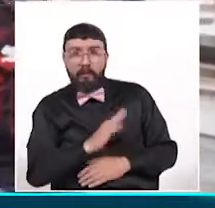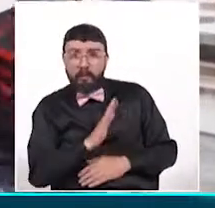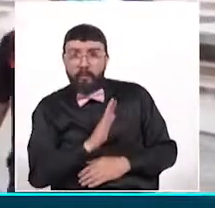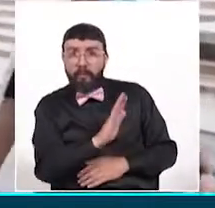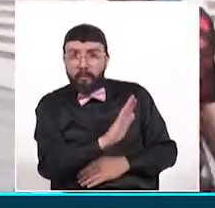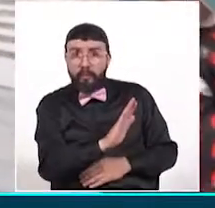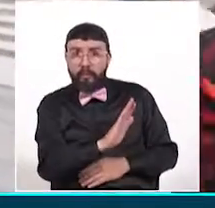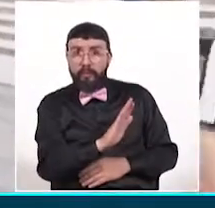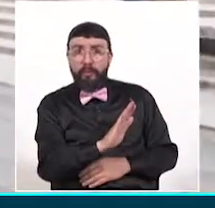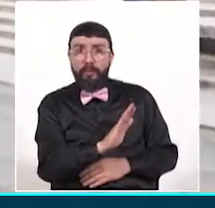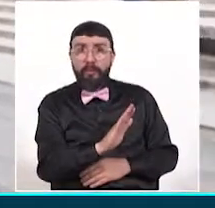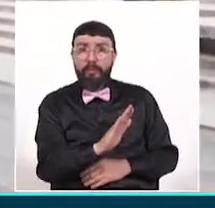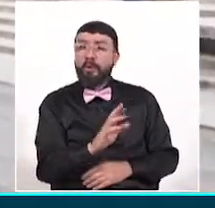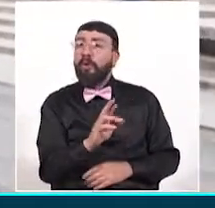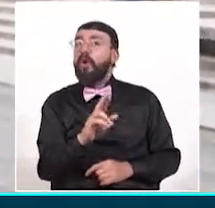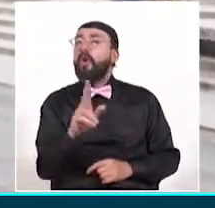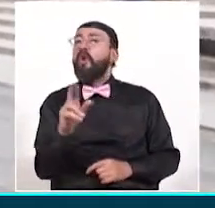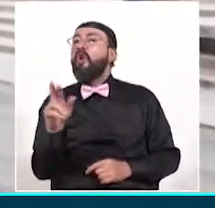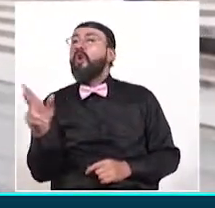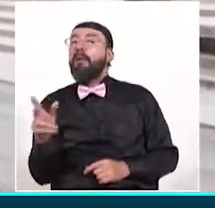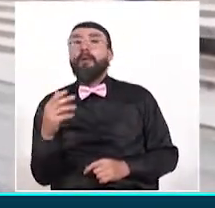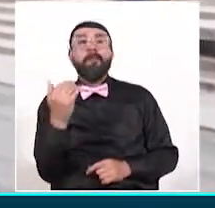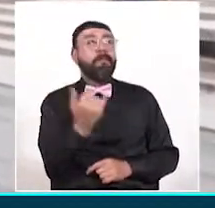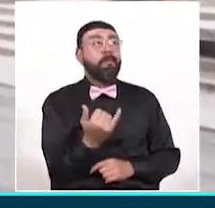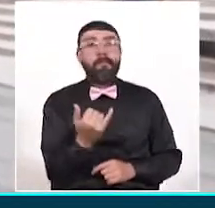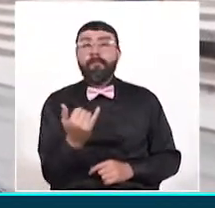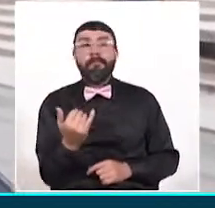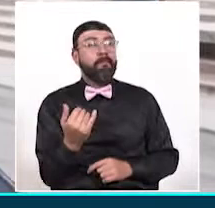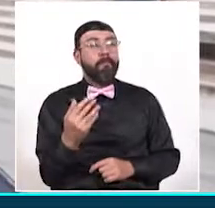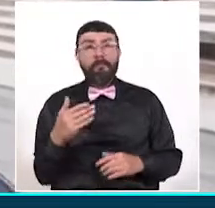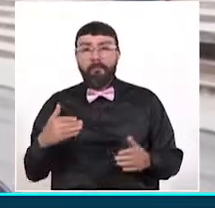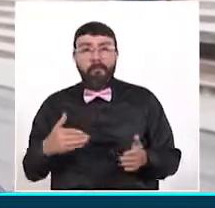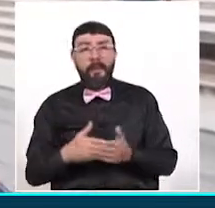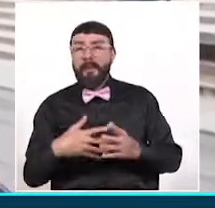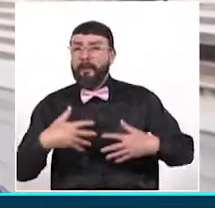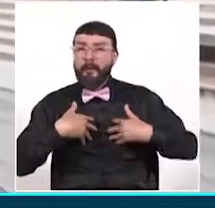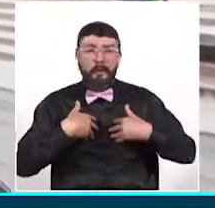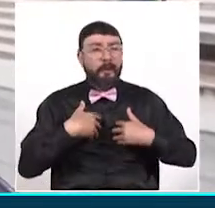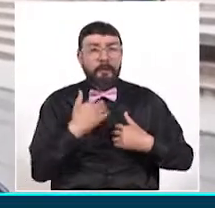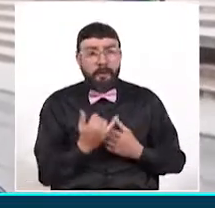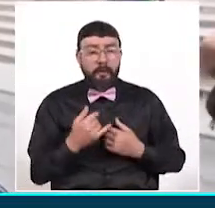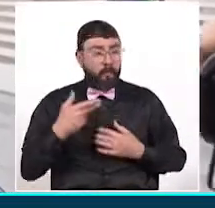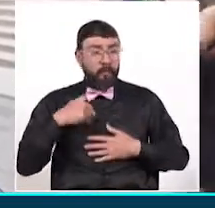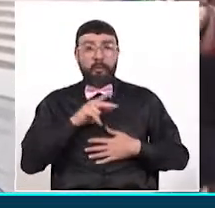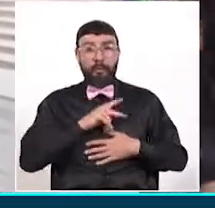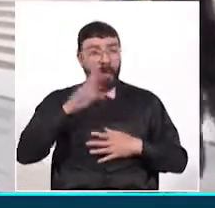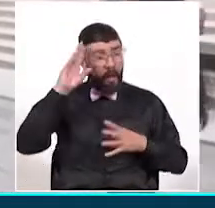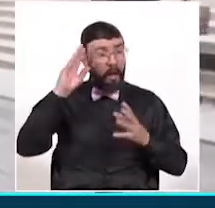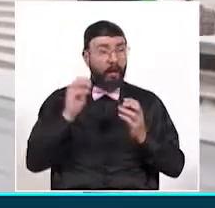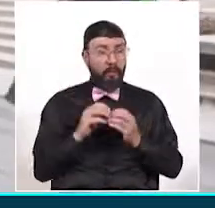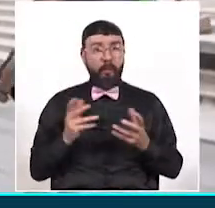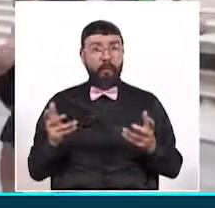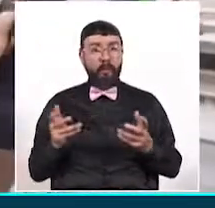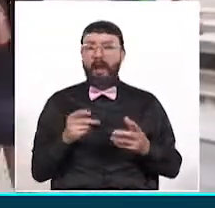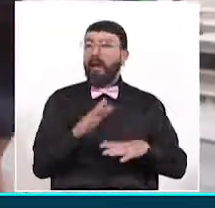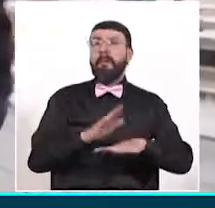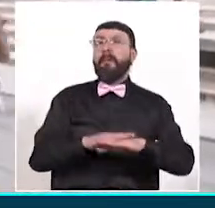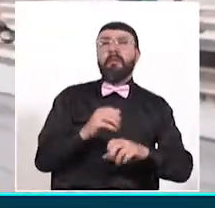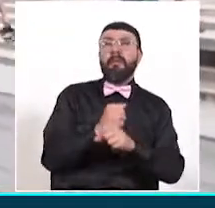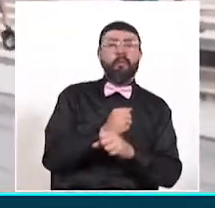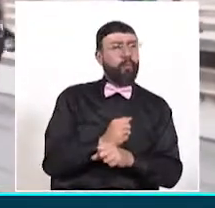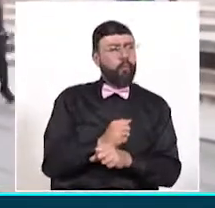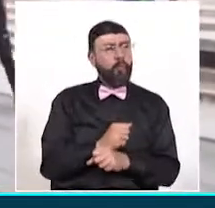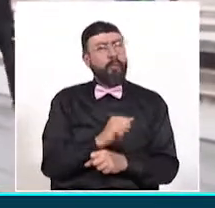los demás sufran más y estamos de acuerdo en que lo dejen trabajar porque es un hombre que se